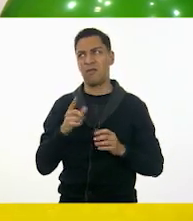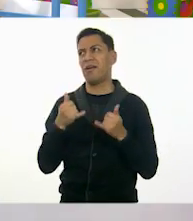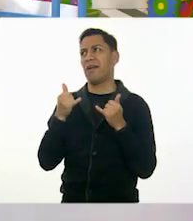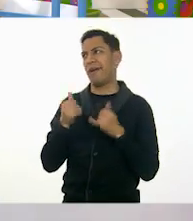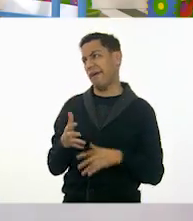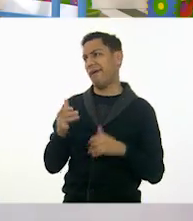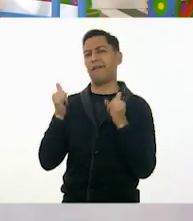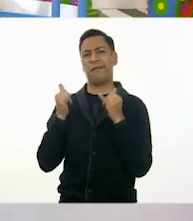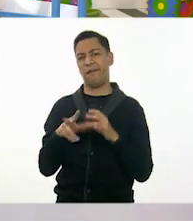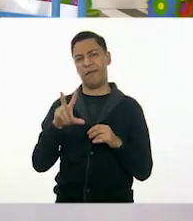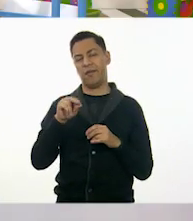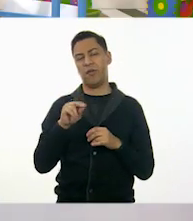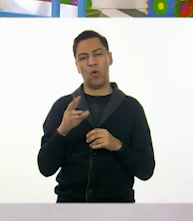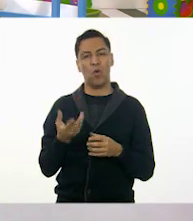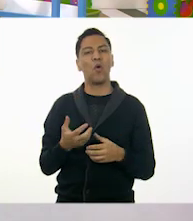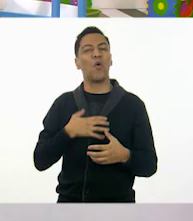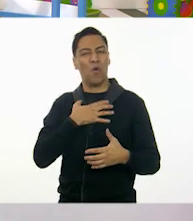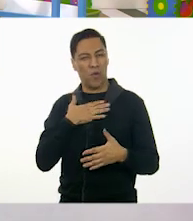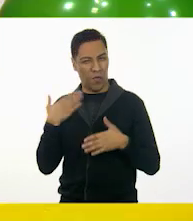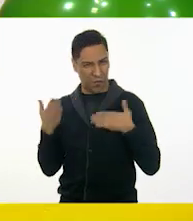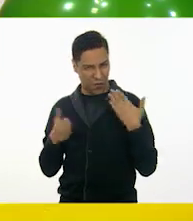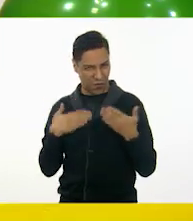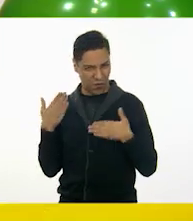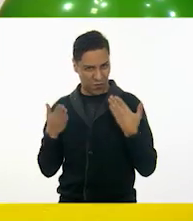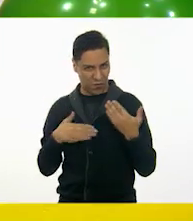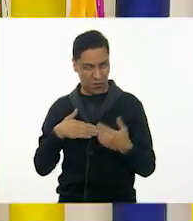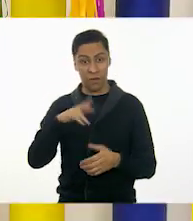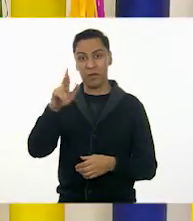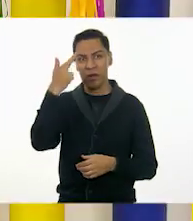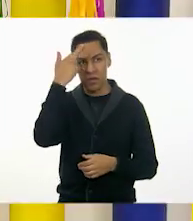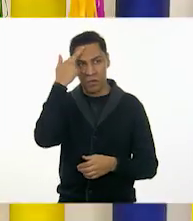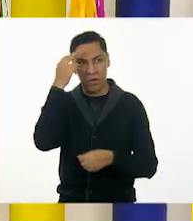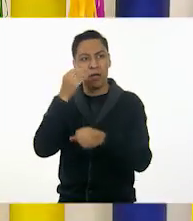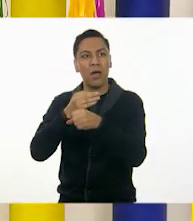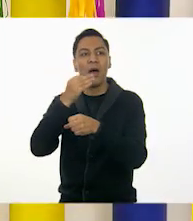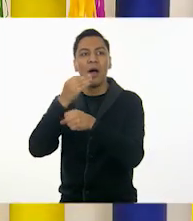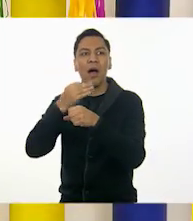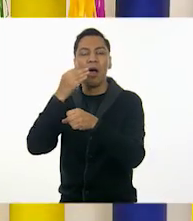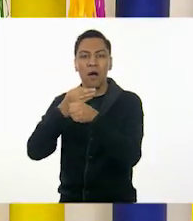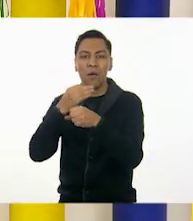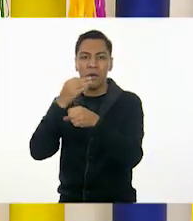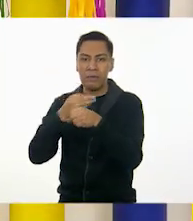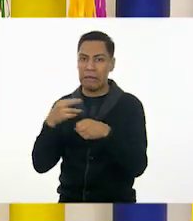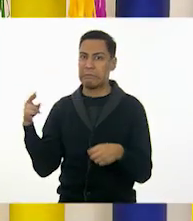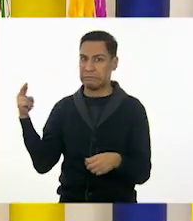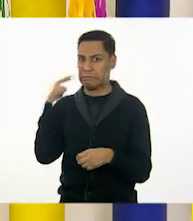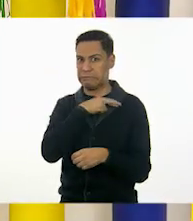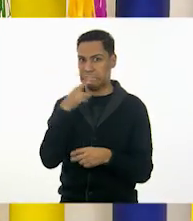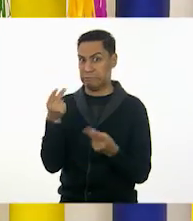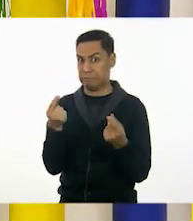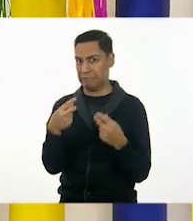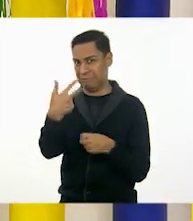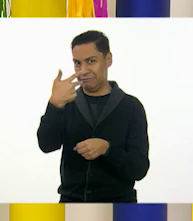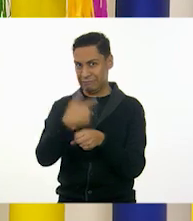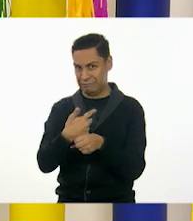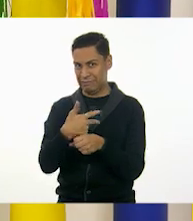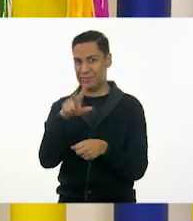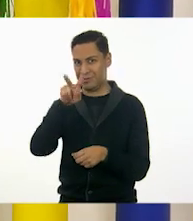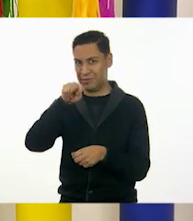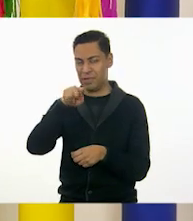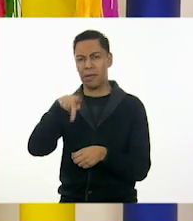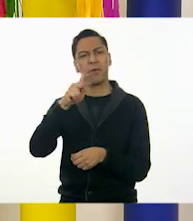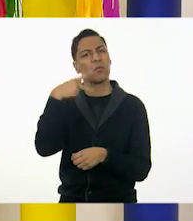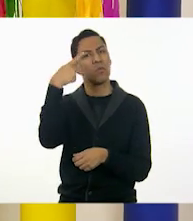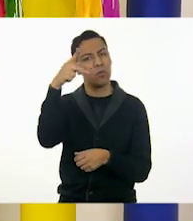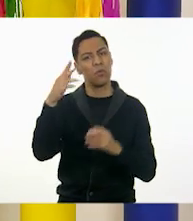tu trabajo. Sí, recuerden que ahorita lo estamos haciendo de una manera muy rápida para darle la idea. Pero en